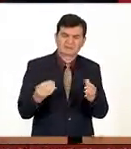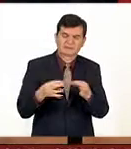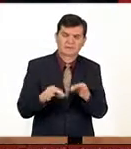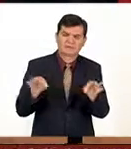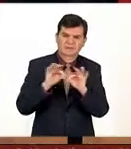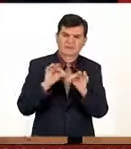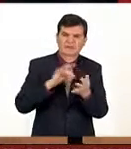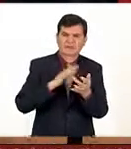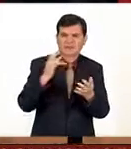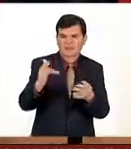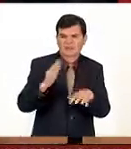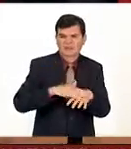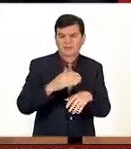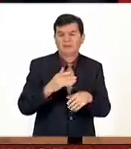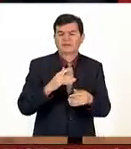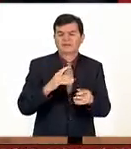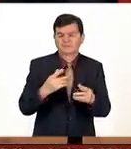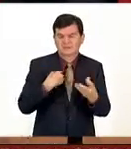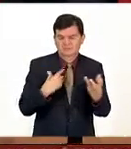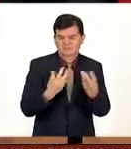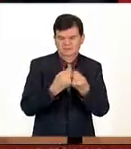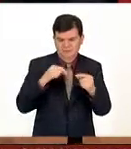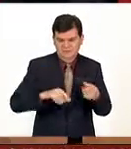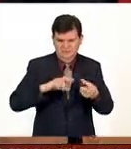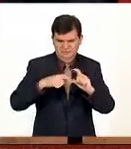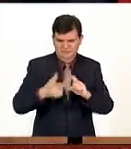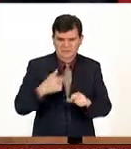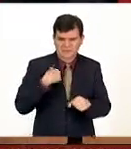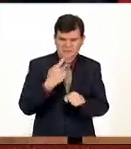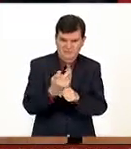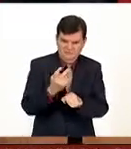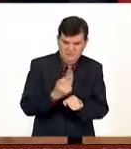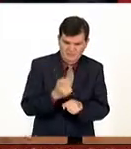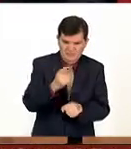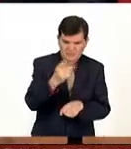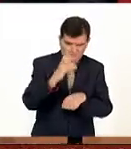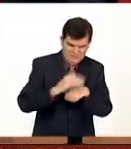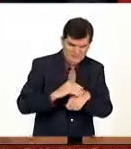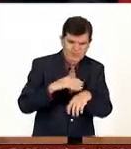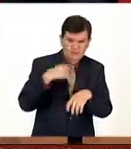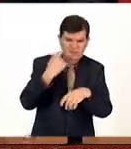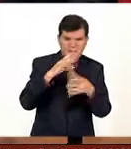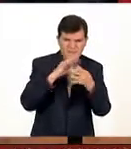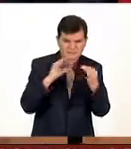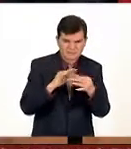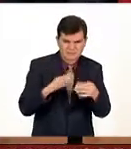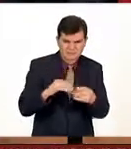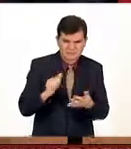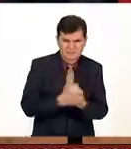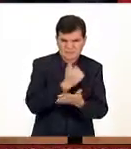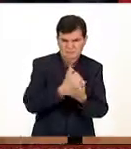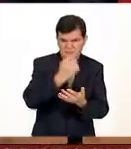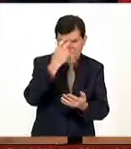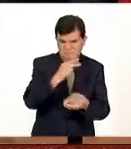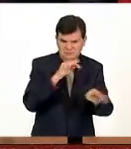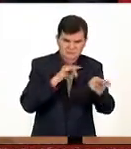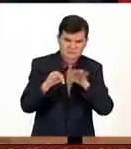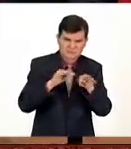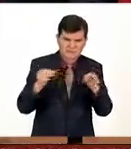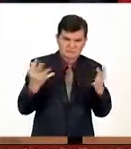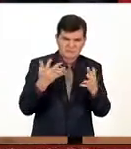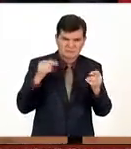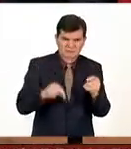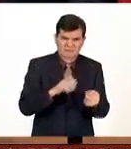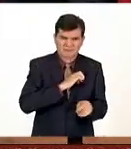muy bien pues pablo ortiz monasterio muchísimas gracias por estar en hijo al día te invitaremos si tú no lo permites para hablar justamente de la ciudad de méxico un gran trabajo que has hecho